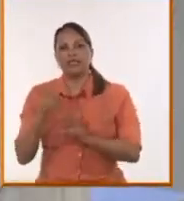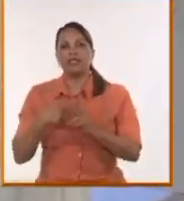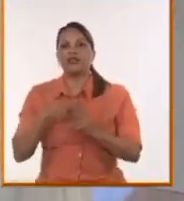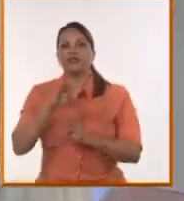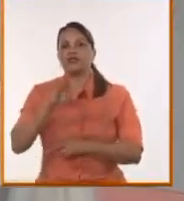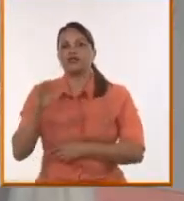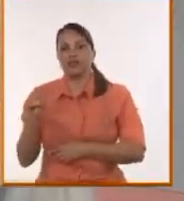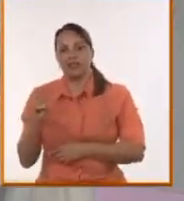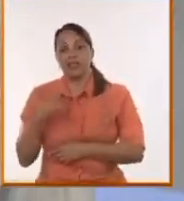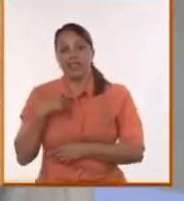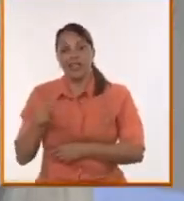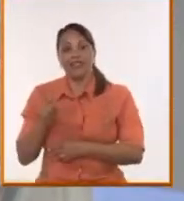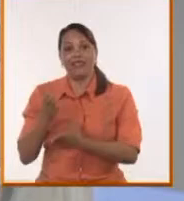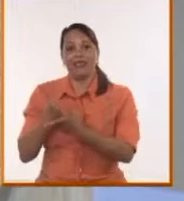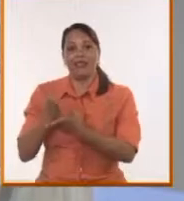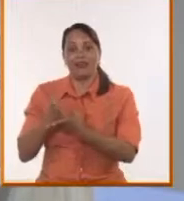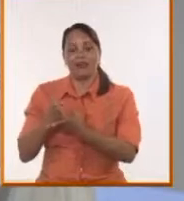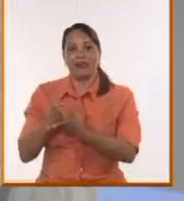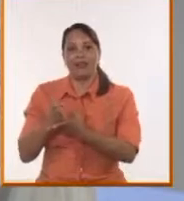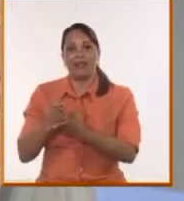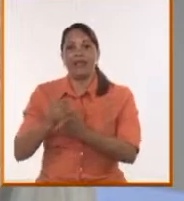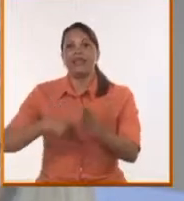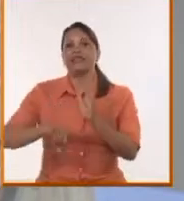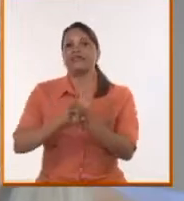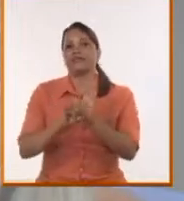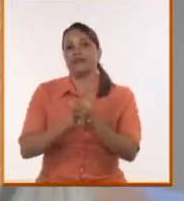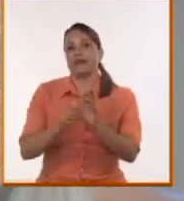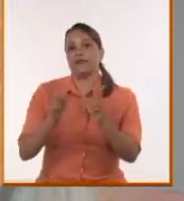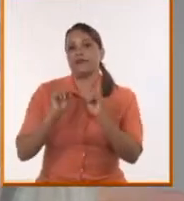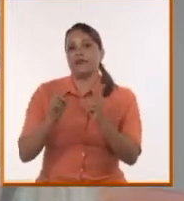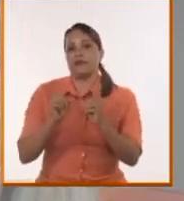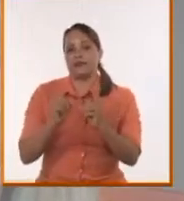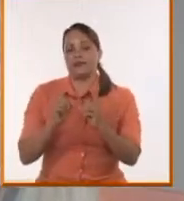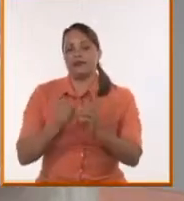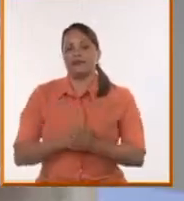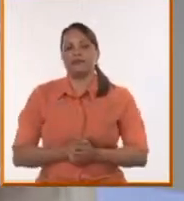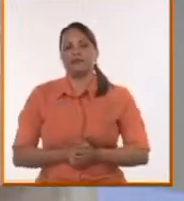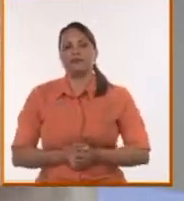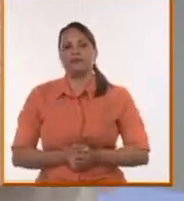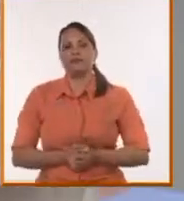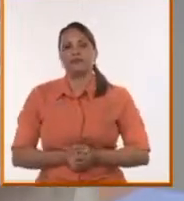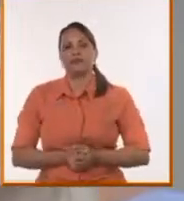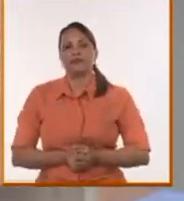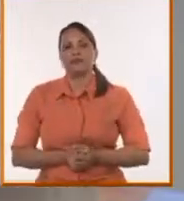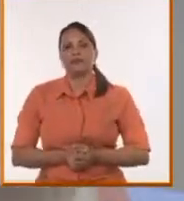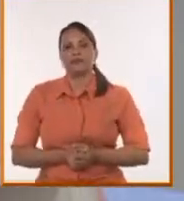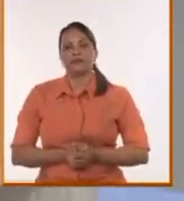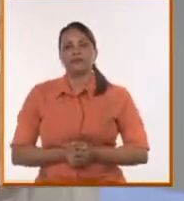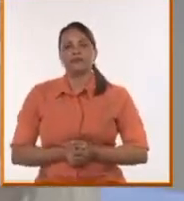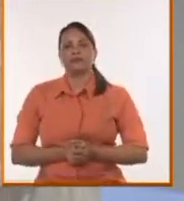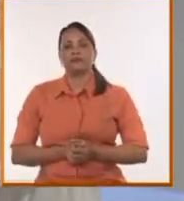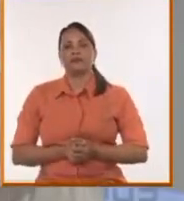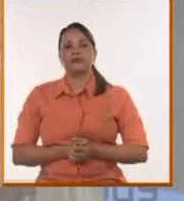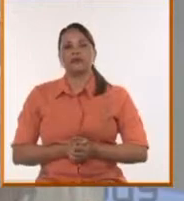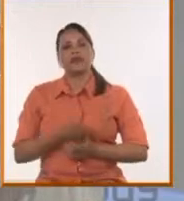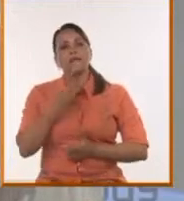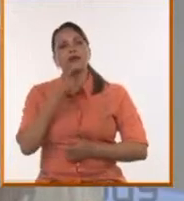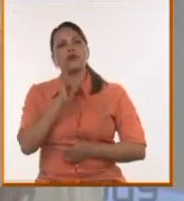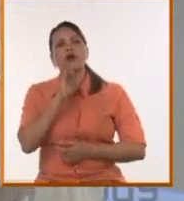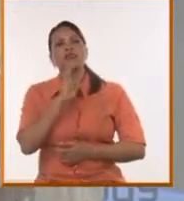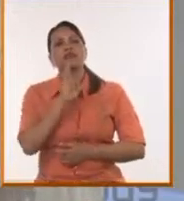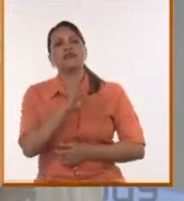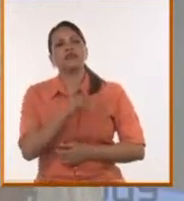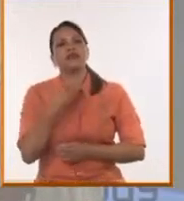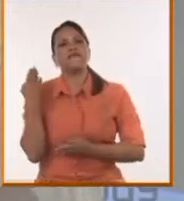decir, esa era nuestra escuela de identidad política, pero en ese sentido también decir que el bloqueo que muchas veces